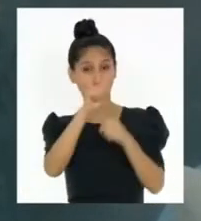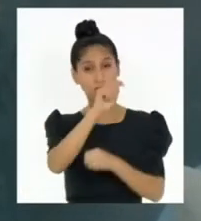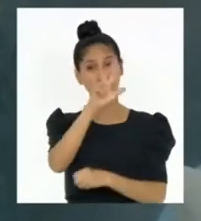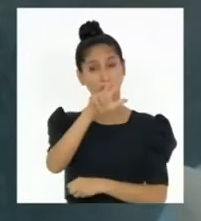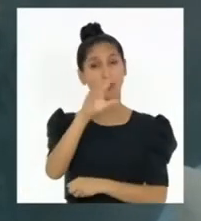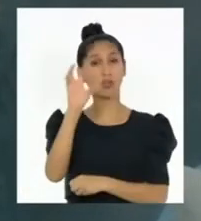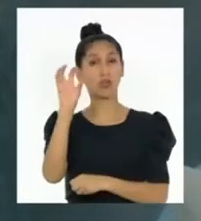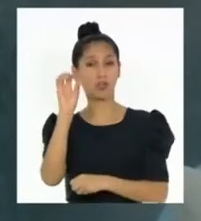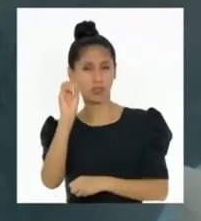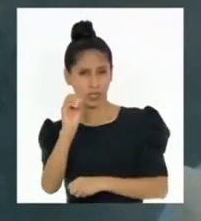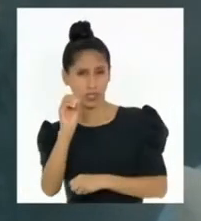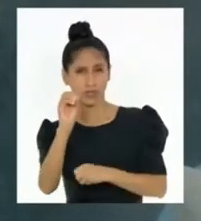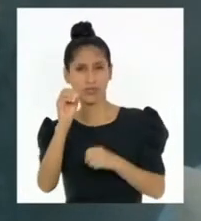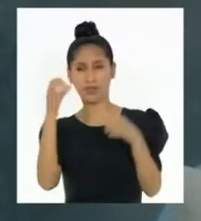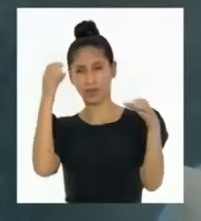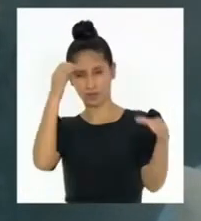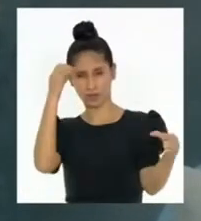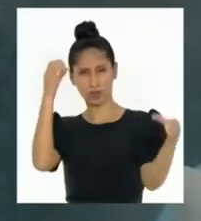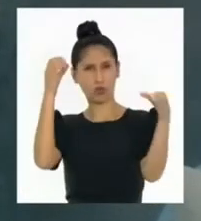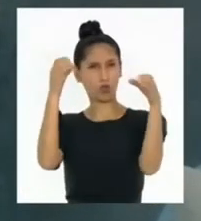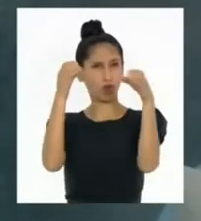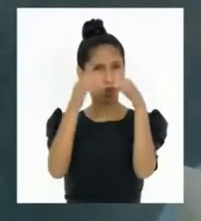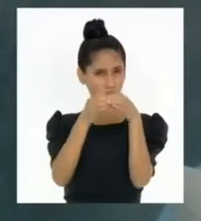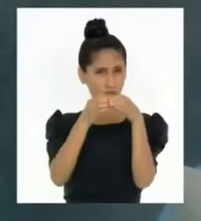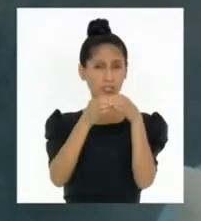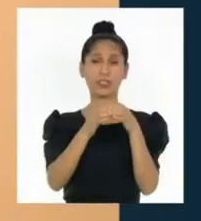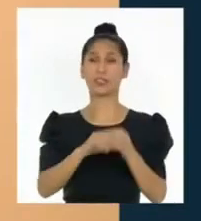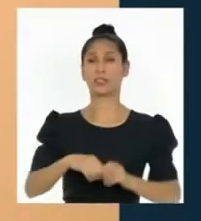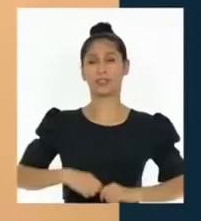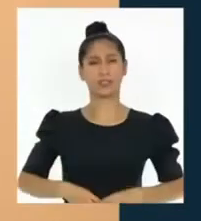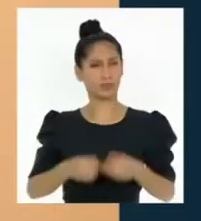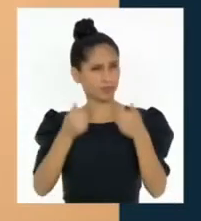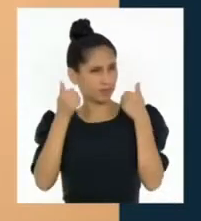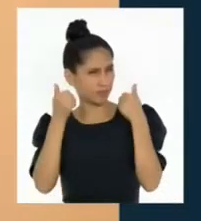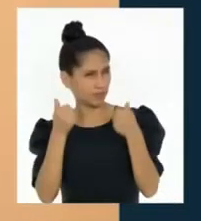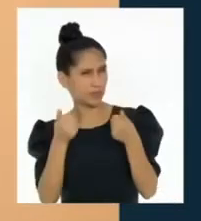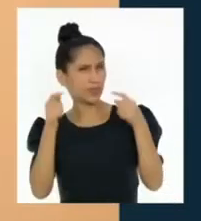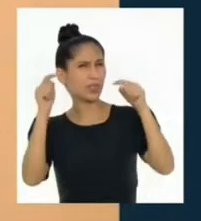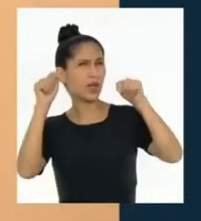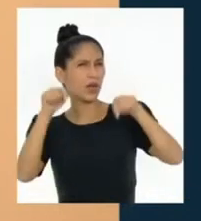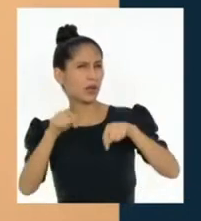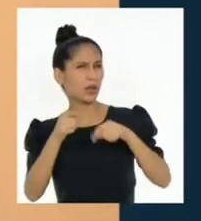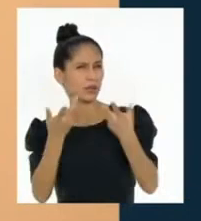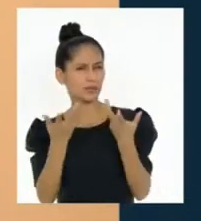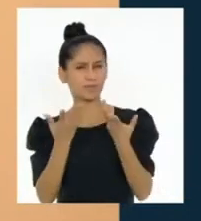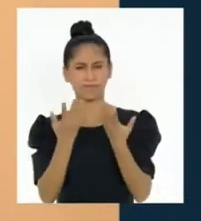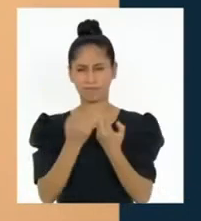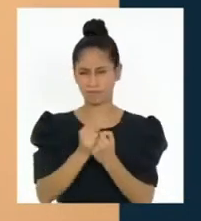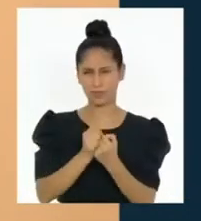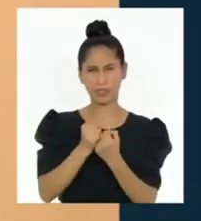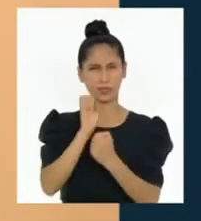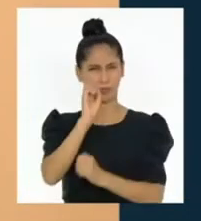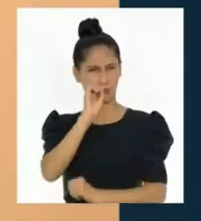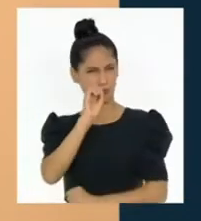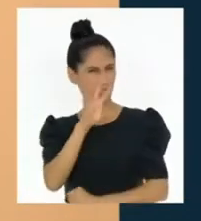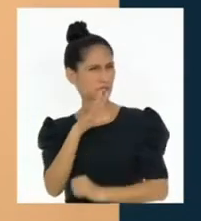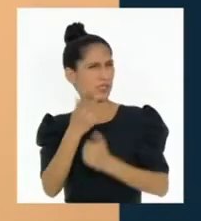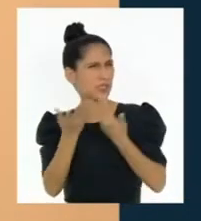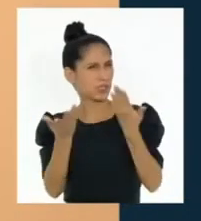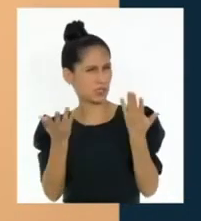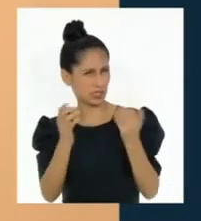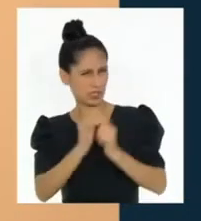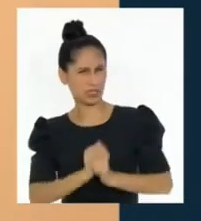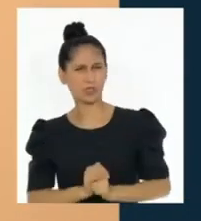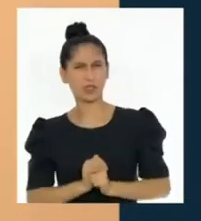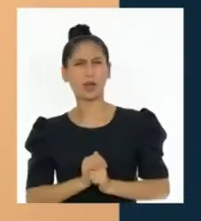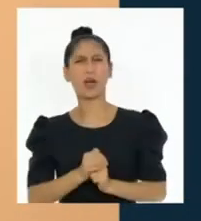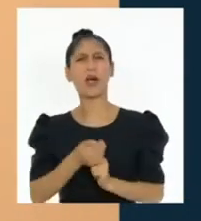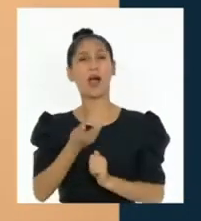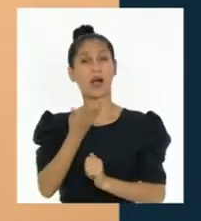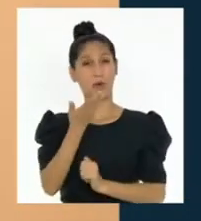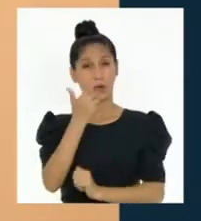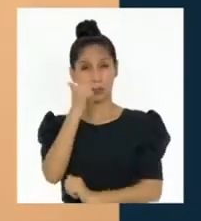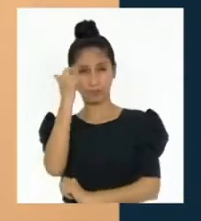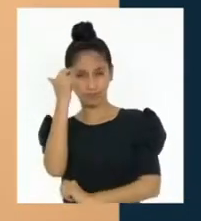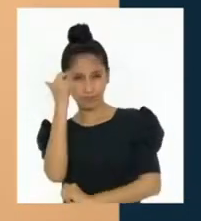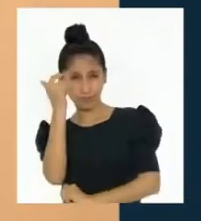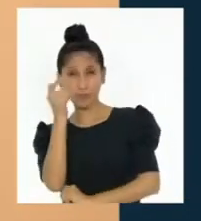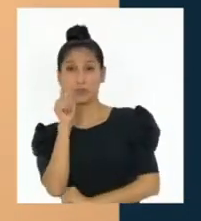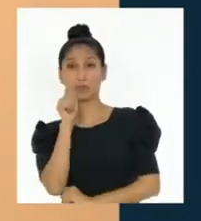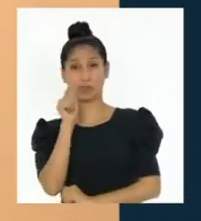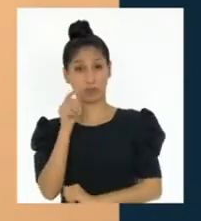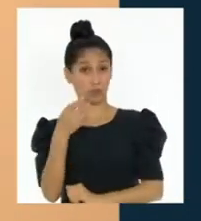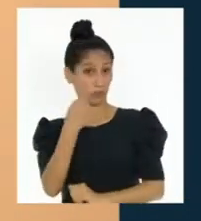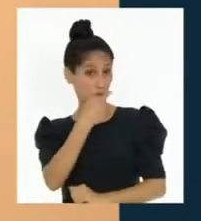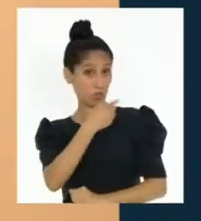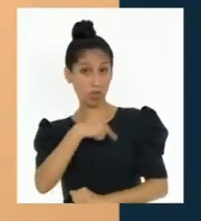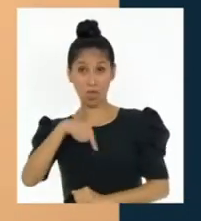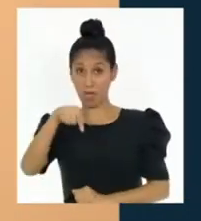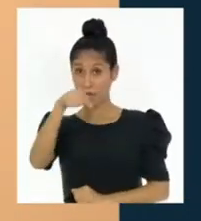representantes peruanos ante el Parlamento Andino. Y ahora, quiero que sepan qué requisitos hay que cumplir para ser elegidos como